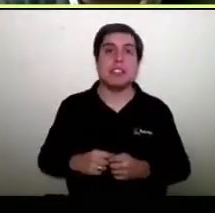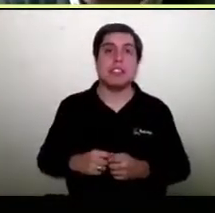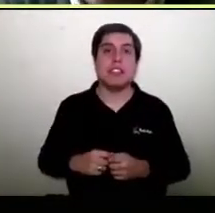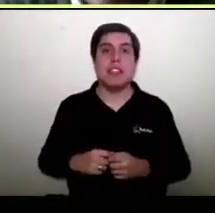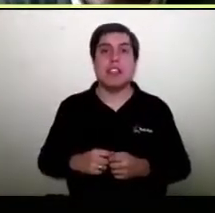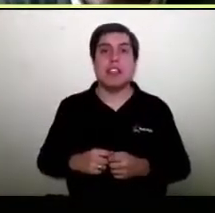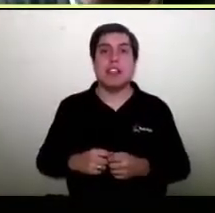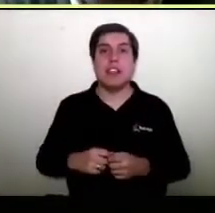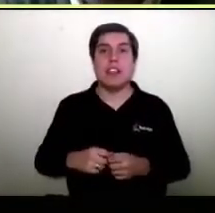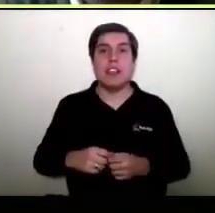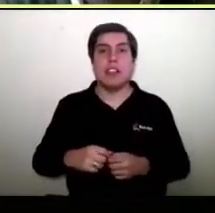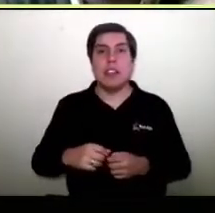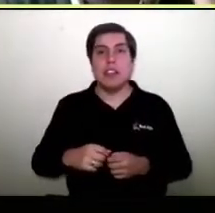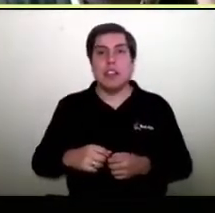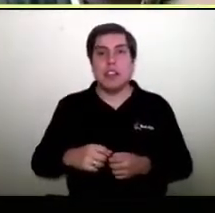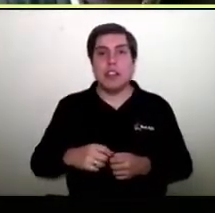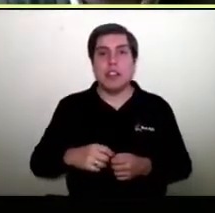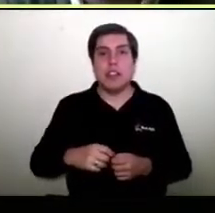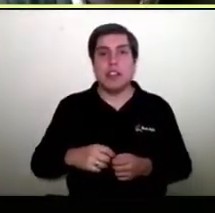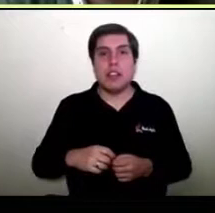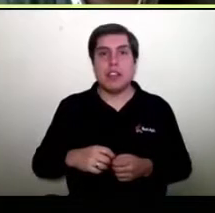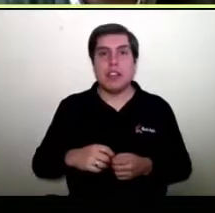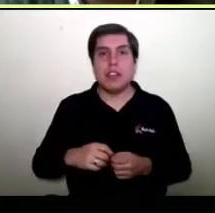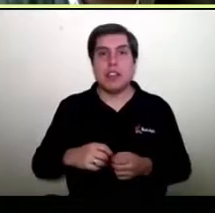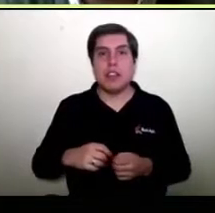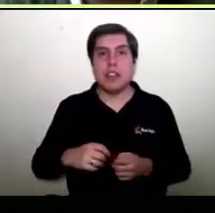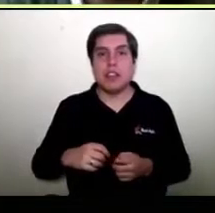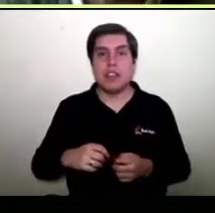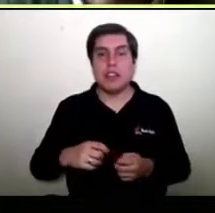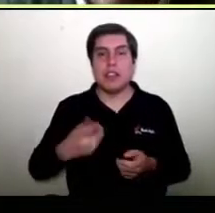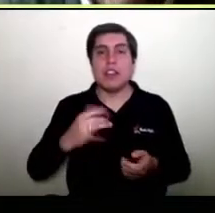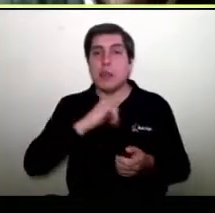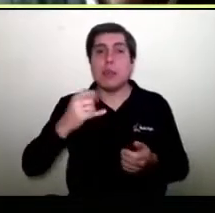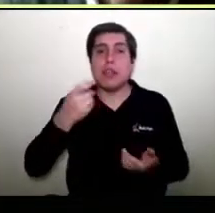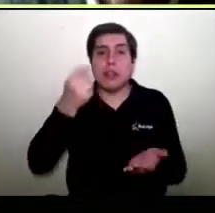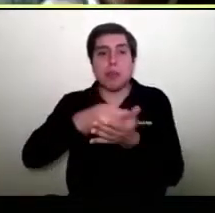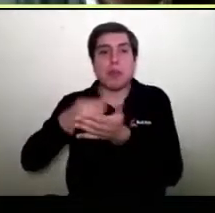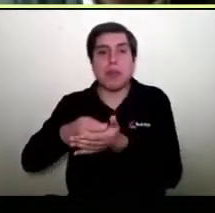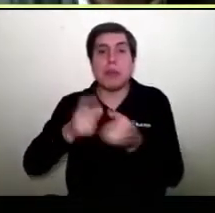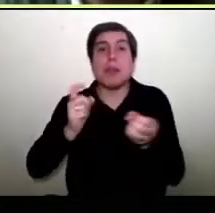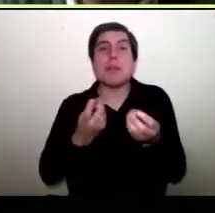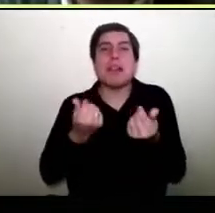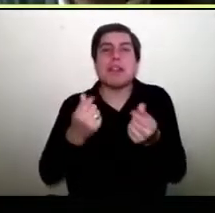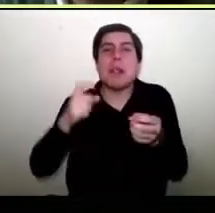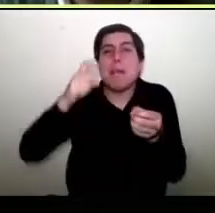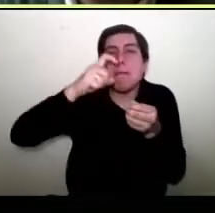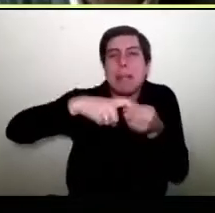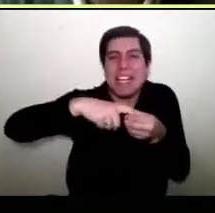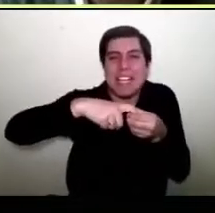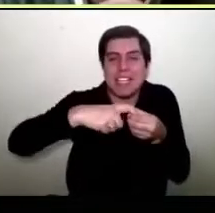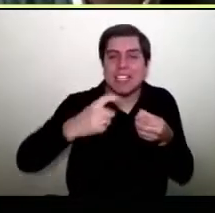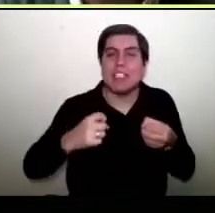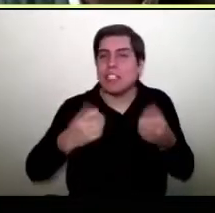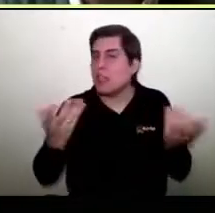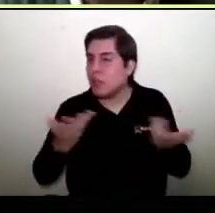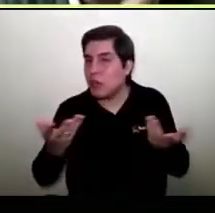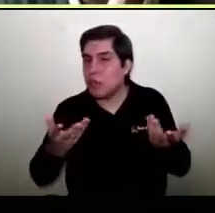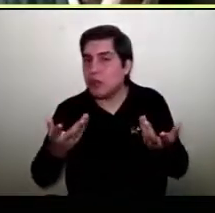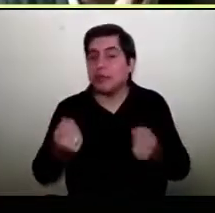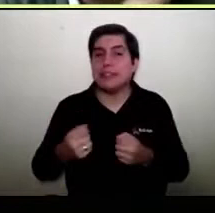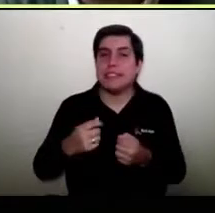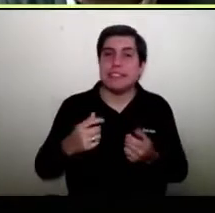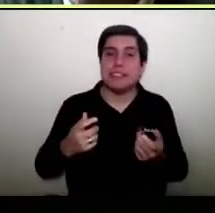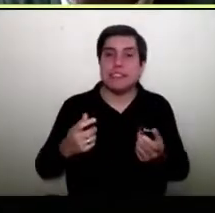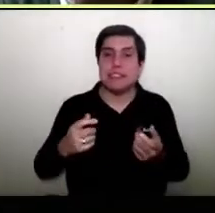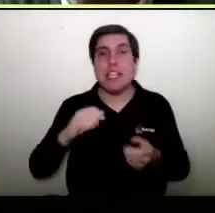cobra una membresía, y después les voy explicar por qué es obligación necesaria cobrar una membresía. Entonces, vamos tantas preguntas que ustedes tienen, muchas respuestas. Hay un